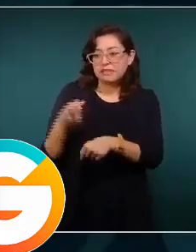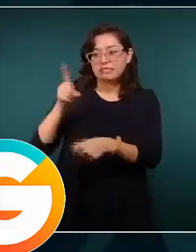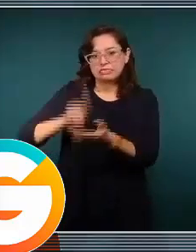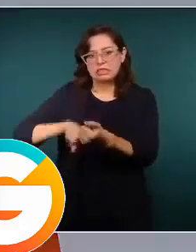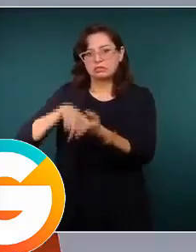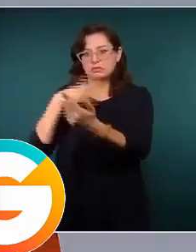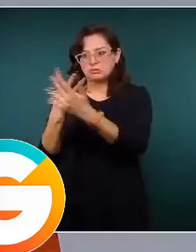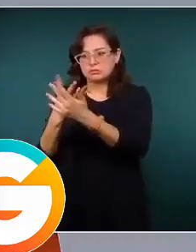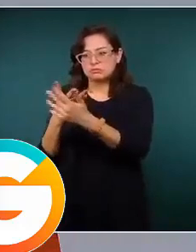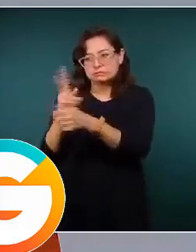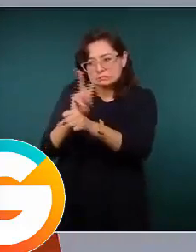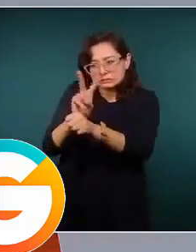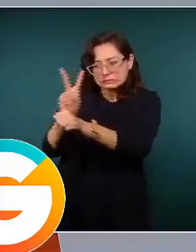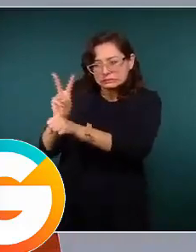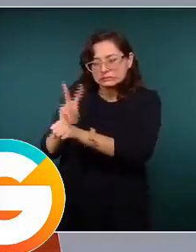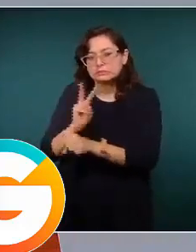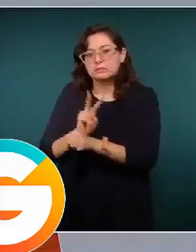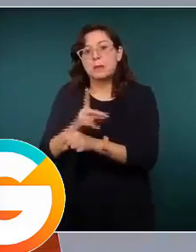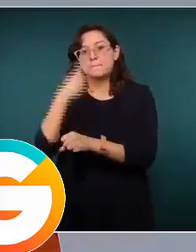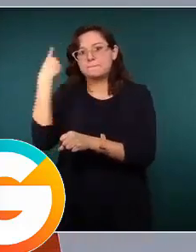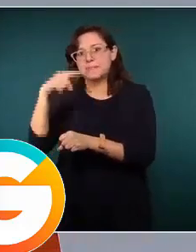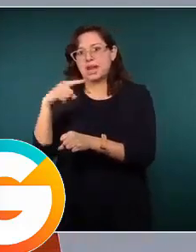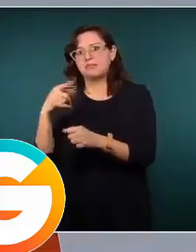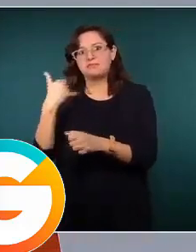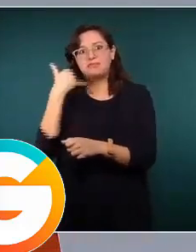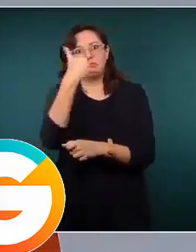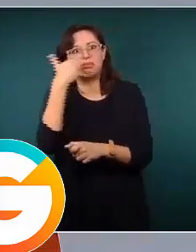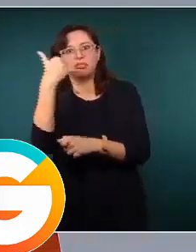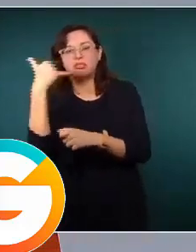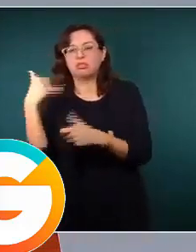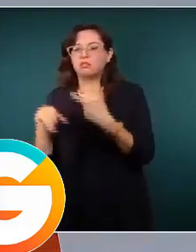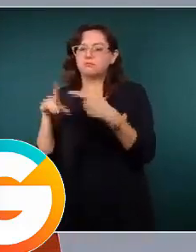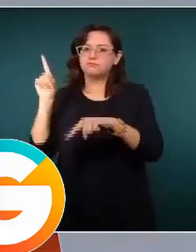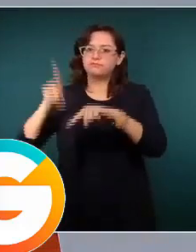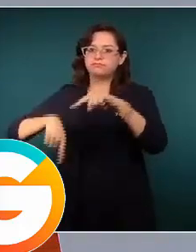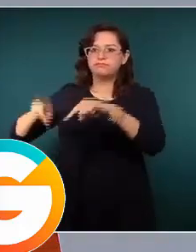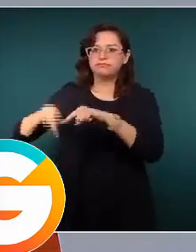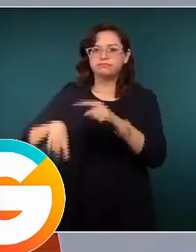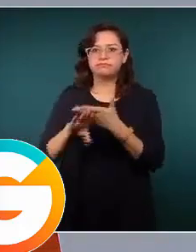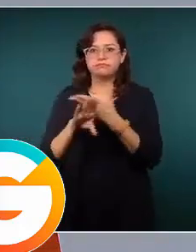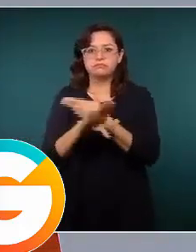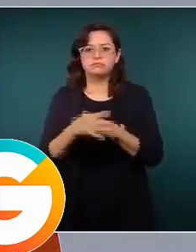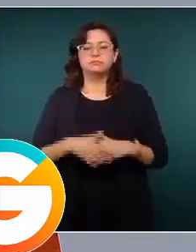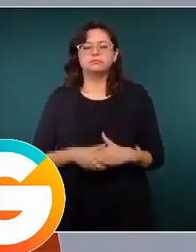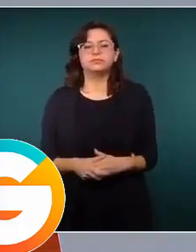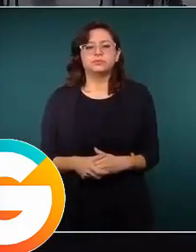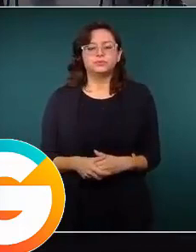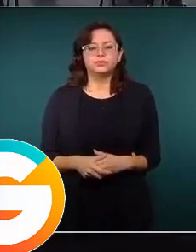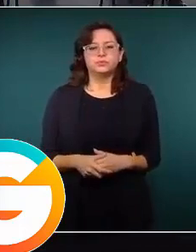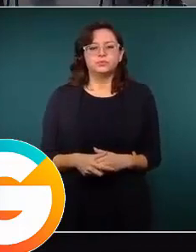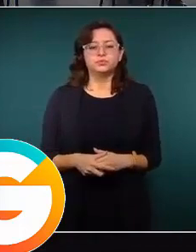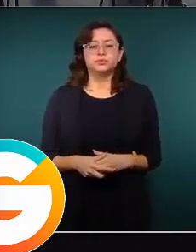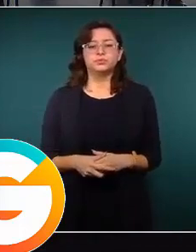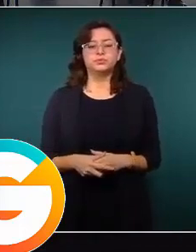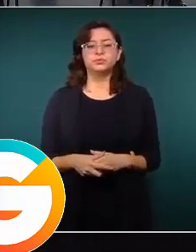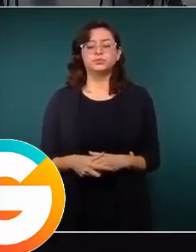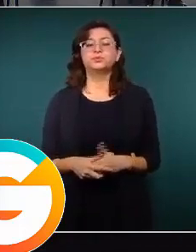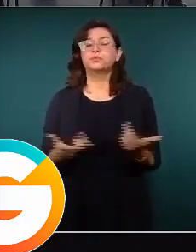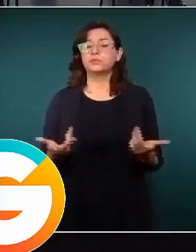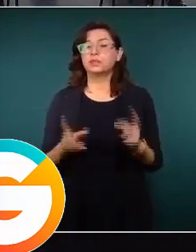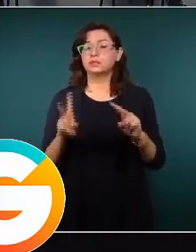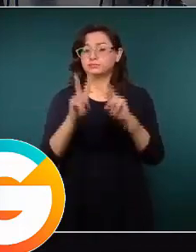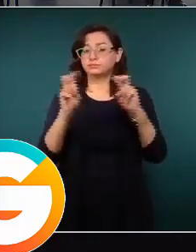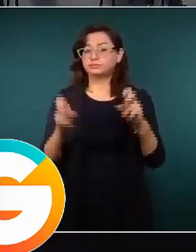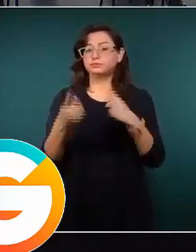de los penales que se encuentran en el Estado de México. Regreso al tema de los saqueos, en donde hemos tenido